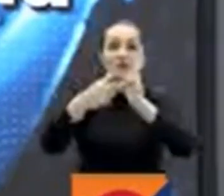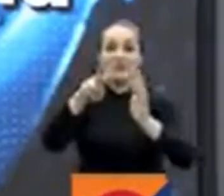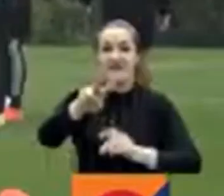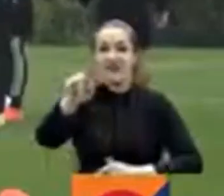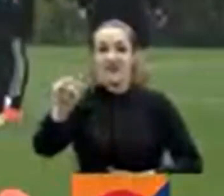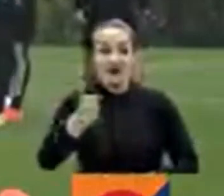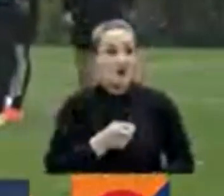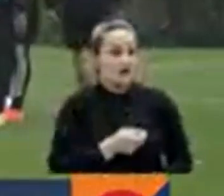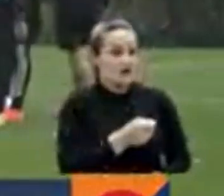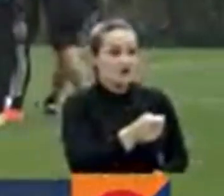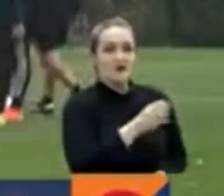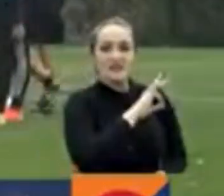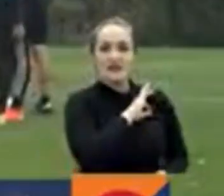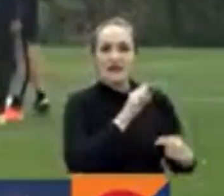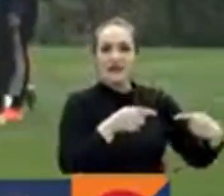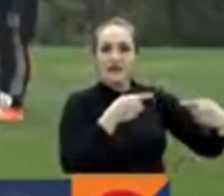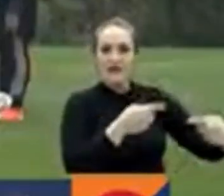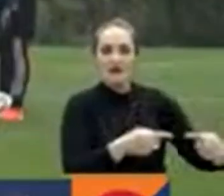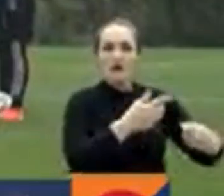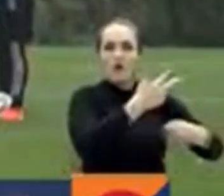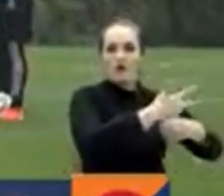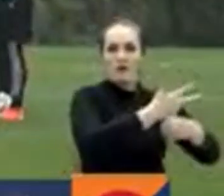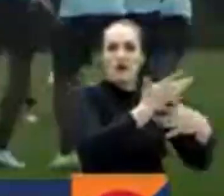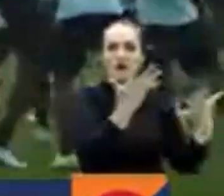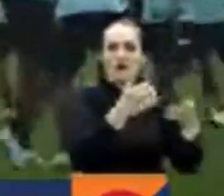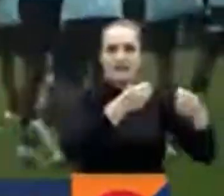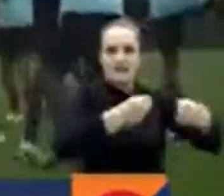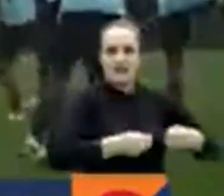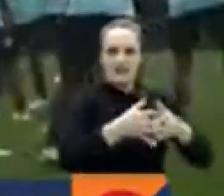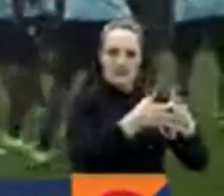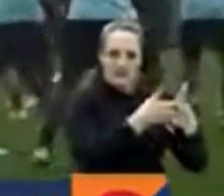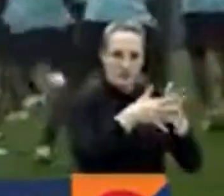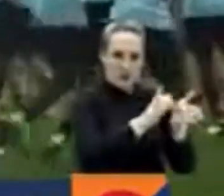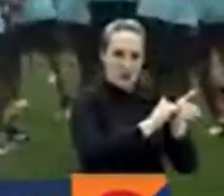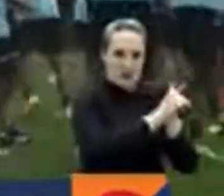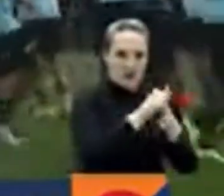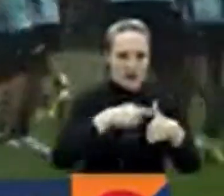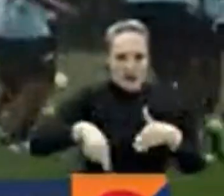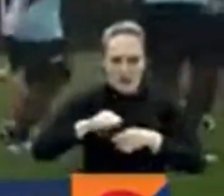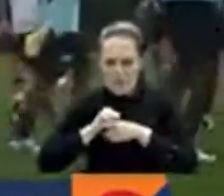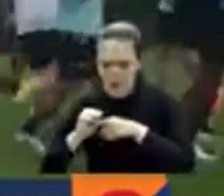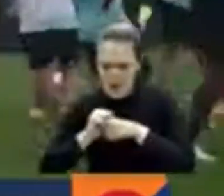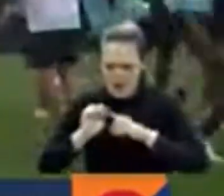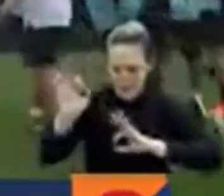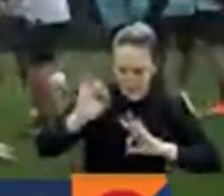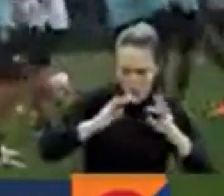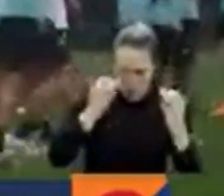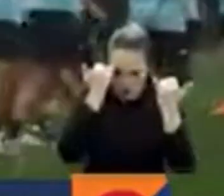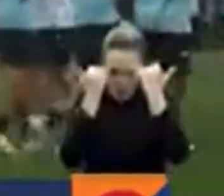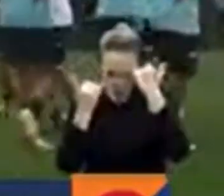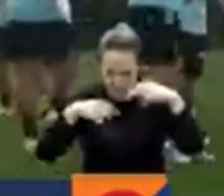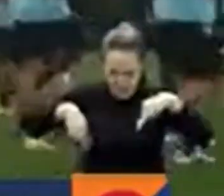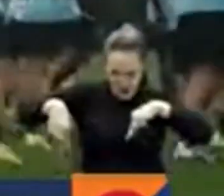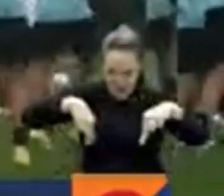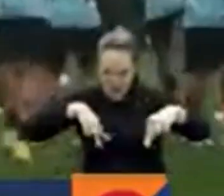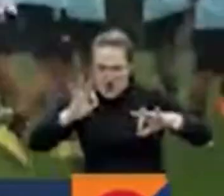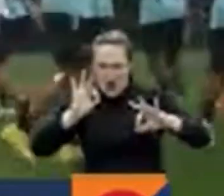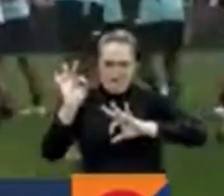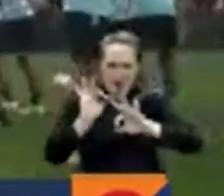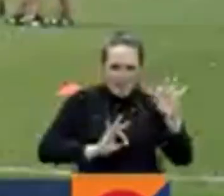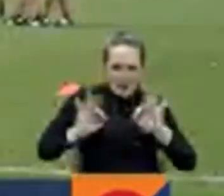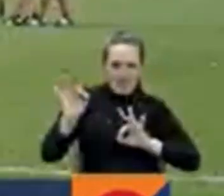los dirigidos por Néstor Lorenzo finalizan detalles de entrenamiento y modelo de juego para enfrentar este nuevo proceso